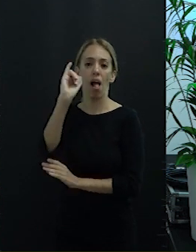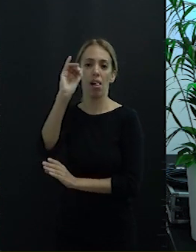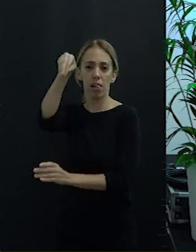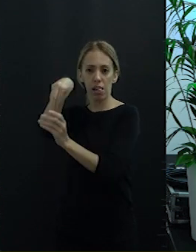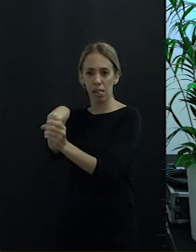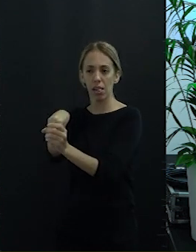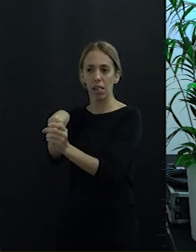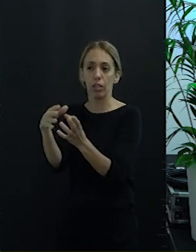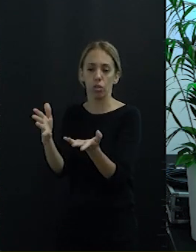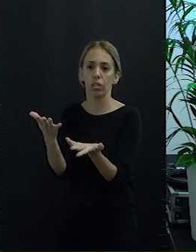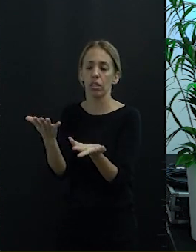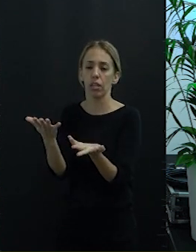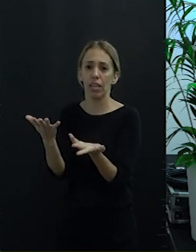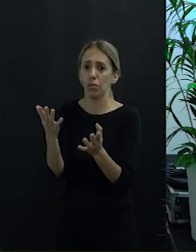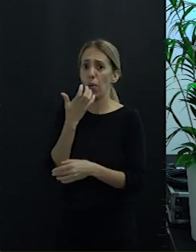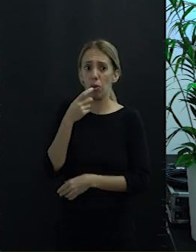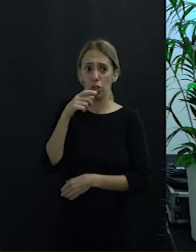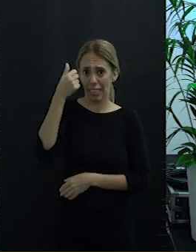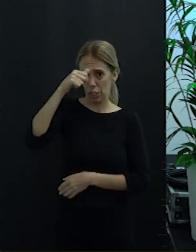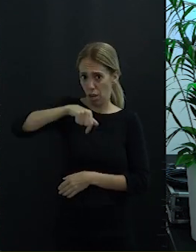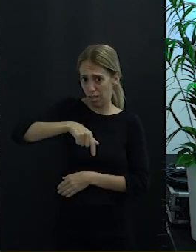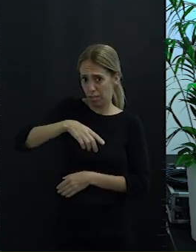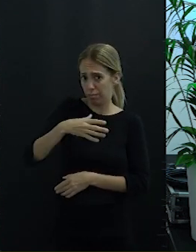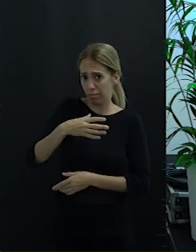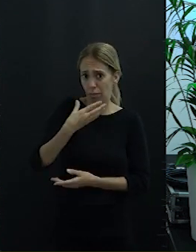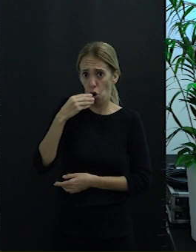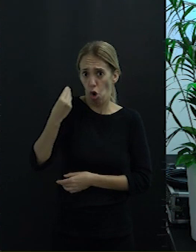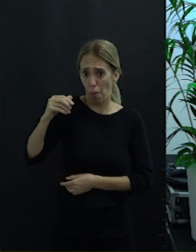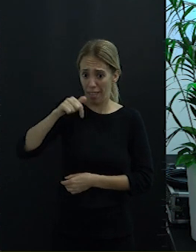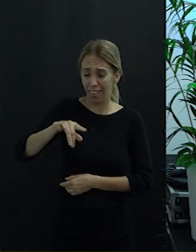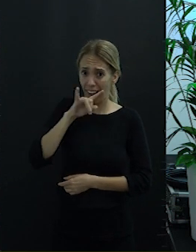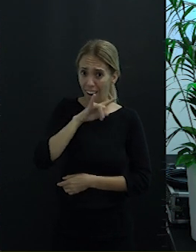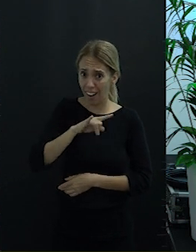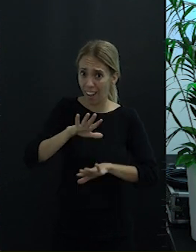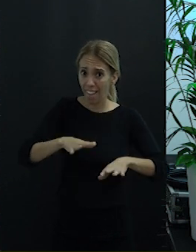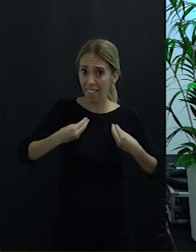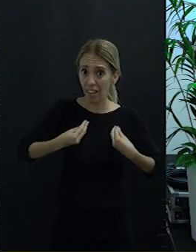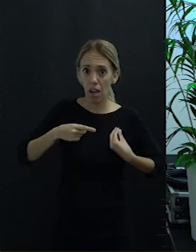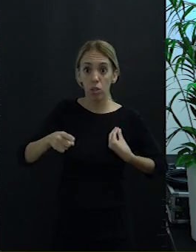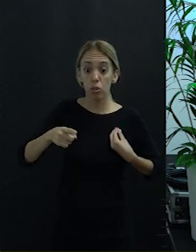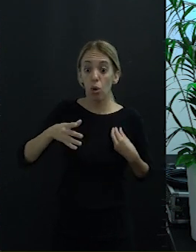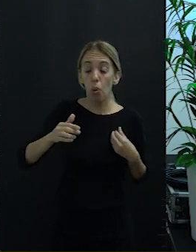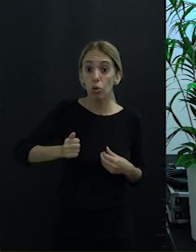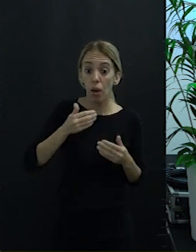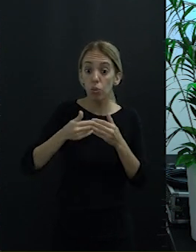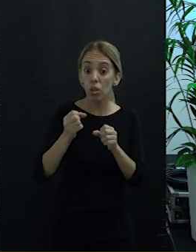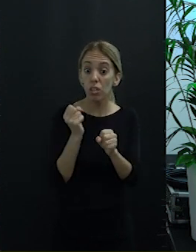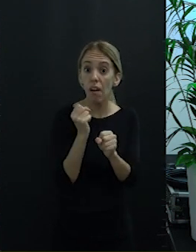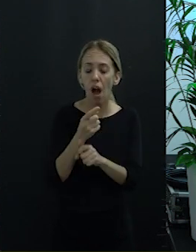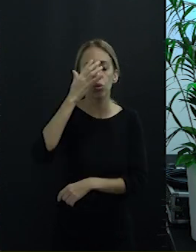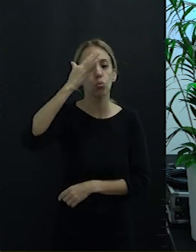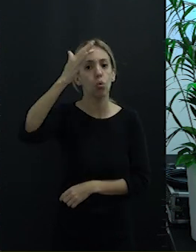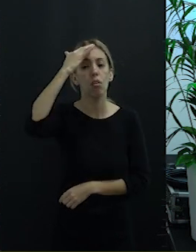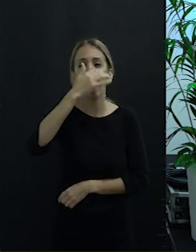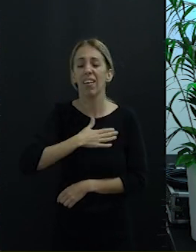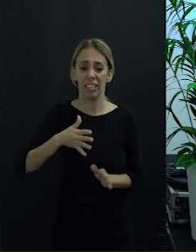Y eso cualquier pibe de Canarias, cualquier pibe en Canarias sueña con esa oportunidad. ¿Puedo yo hacer